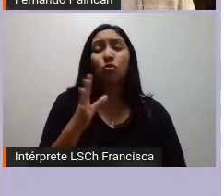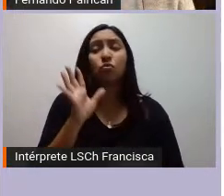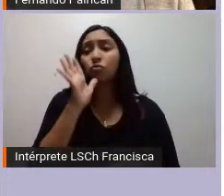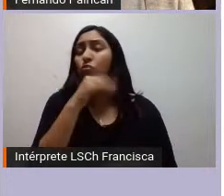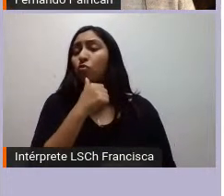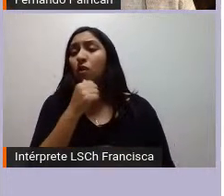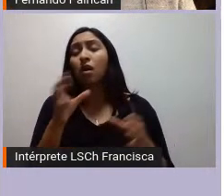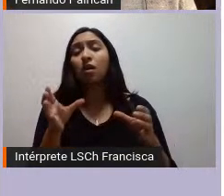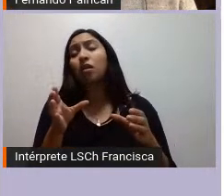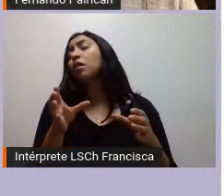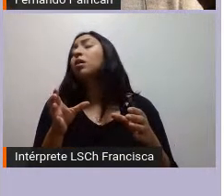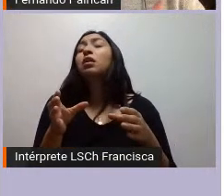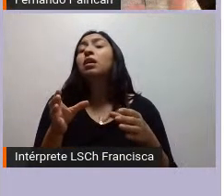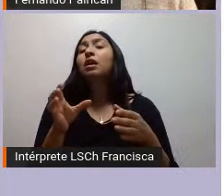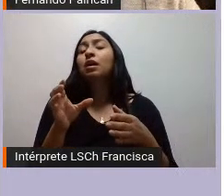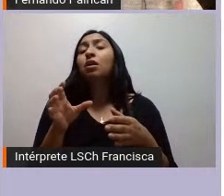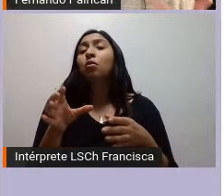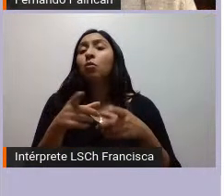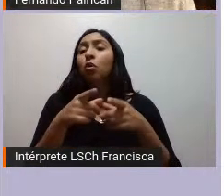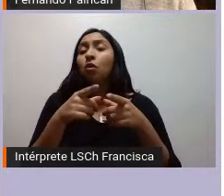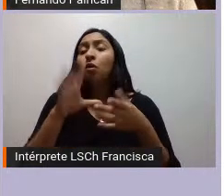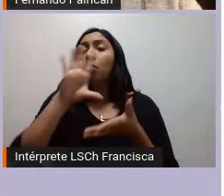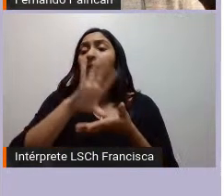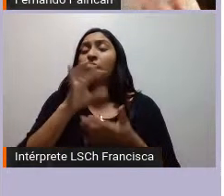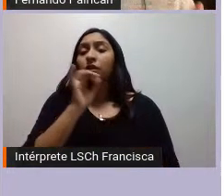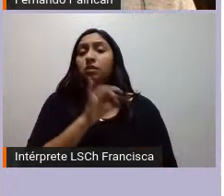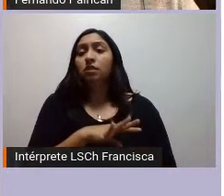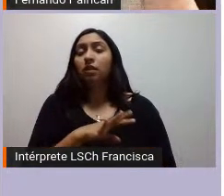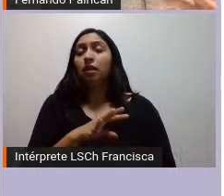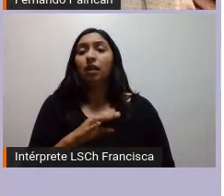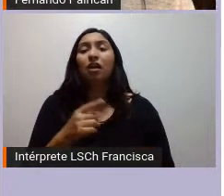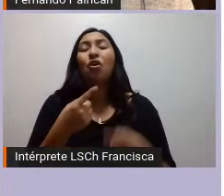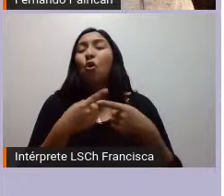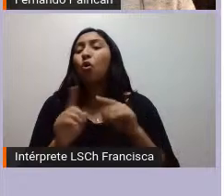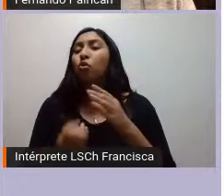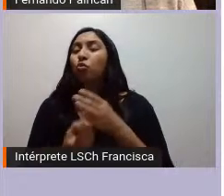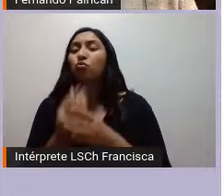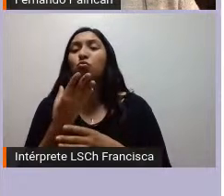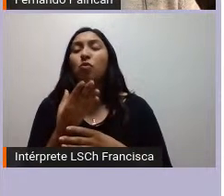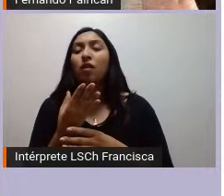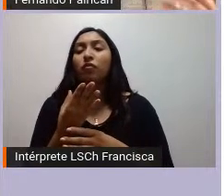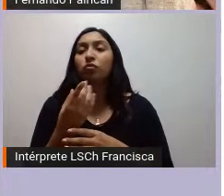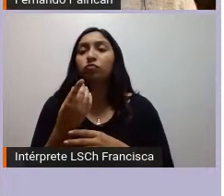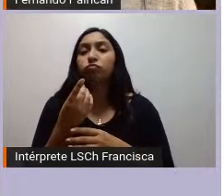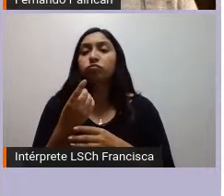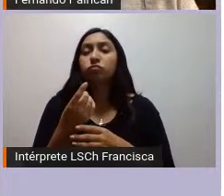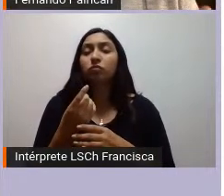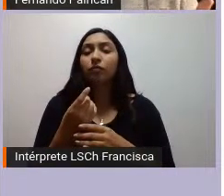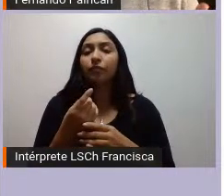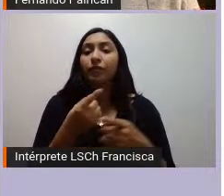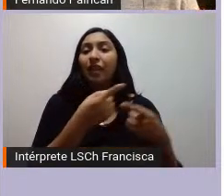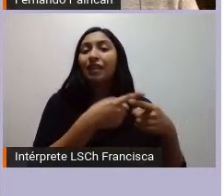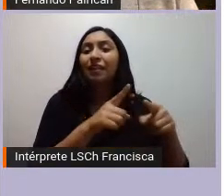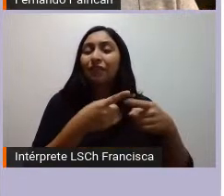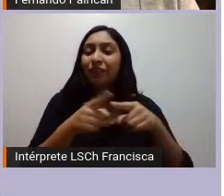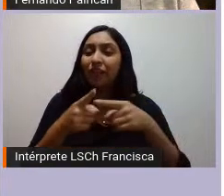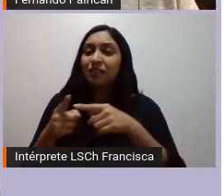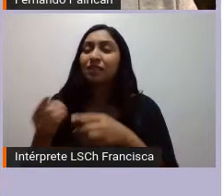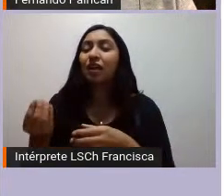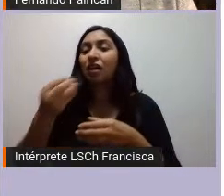concepto de nación un concepto que reconozca o asuma que es una nación de nacionalidad diversa que han estado en permanentes